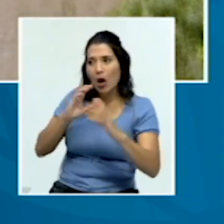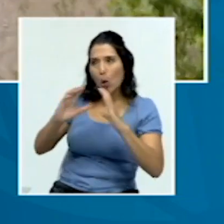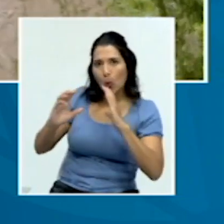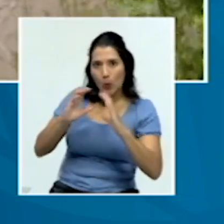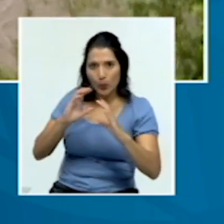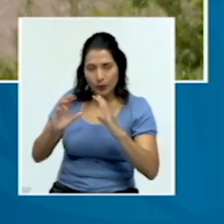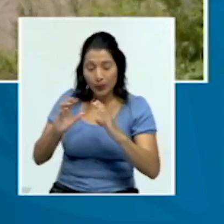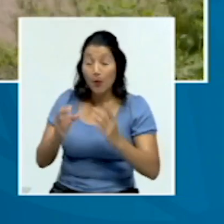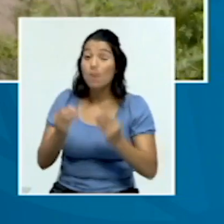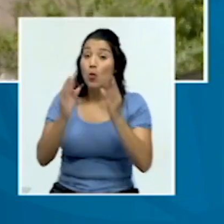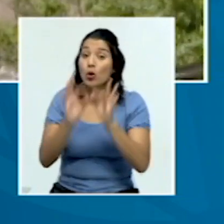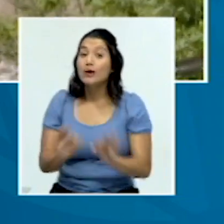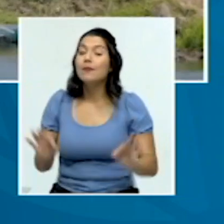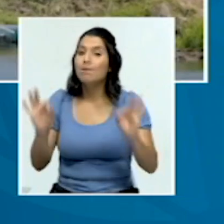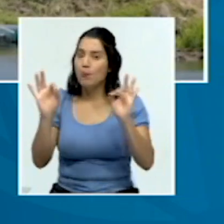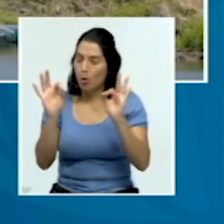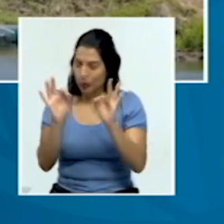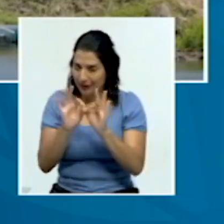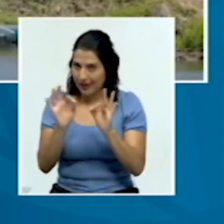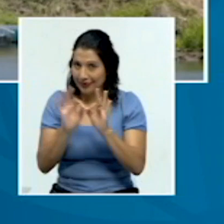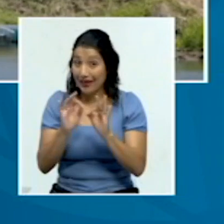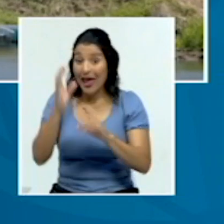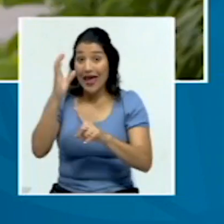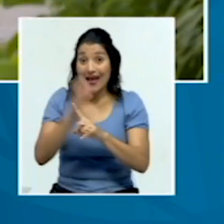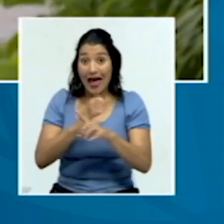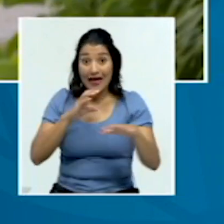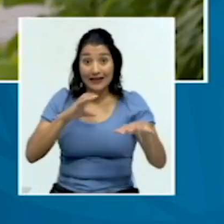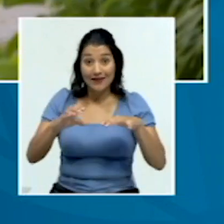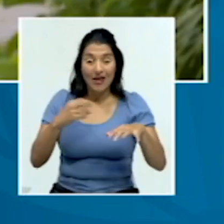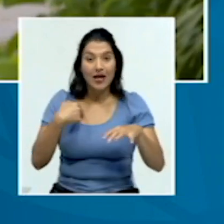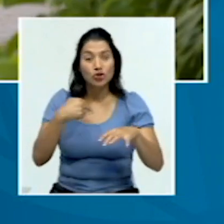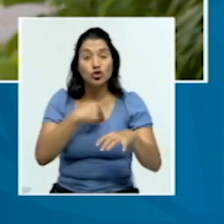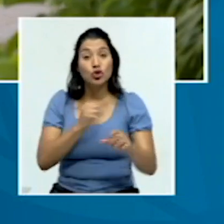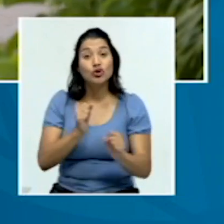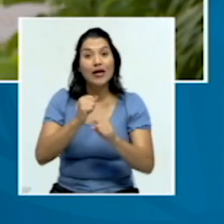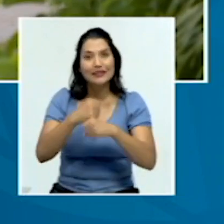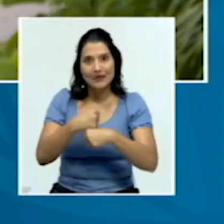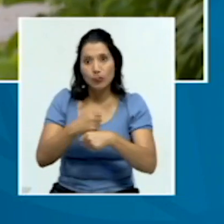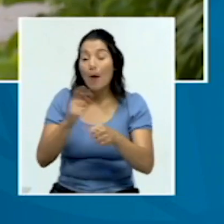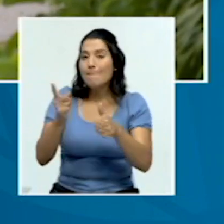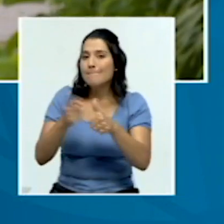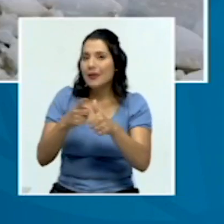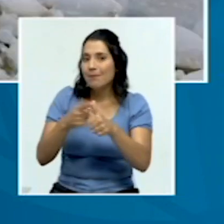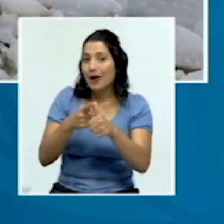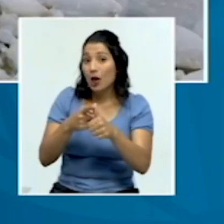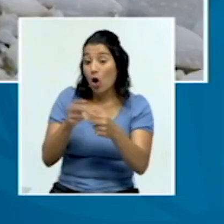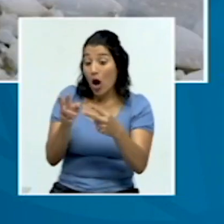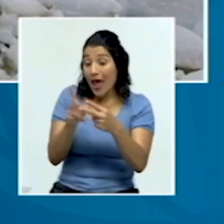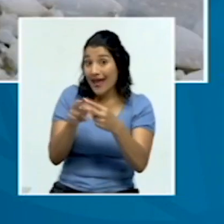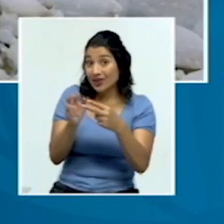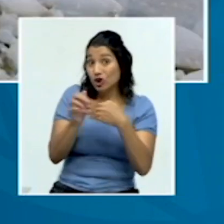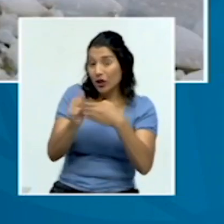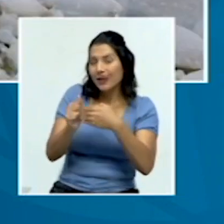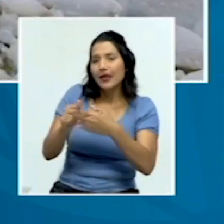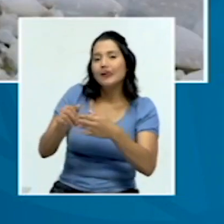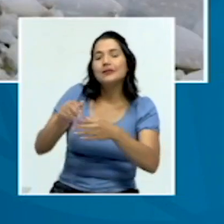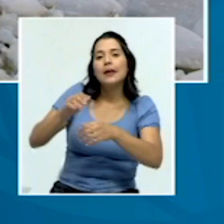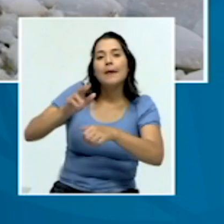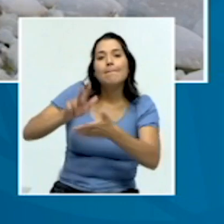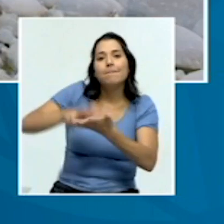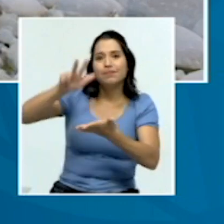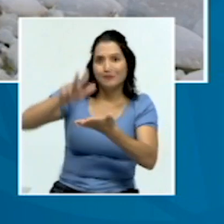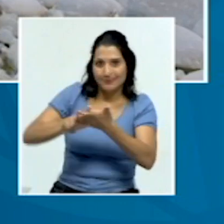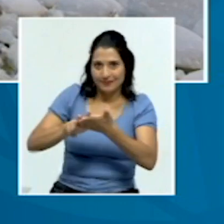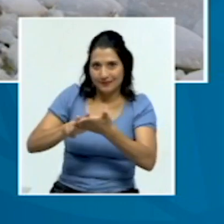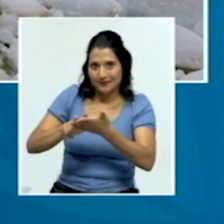mencionar que cada una de las actividades que nosotros realizamos son validadas por ellos. Hacemos un trabajo en conjunto en